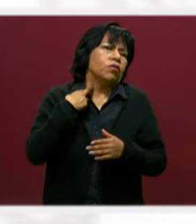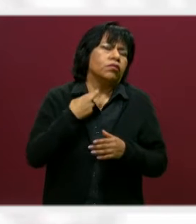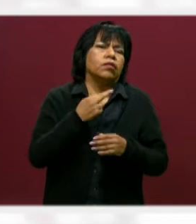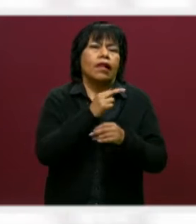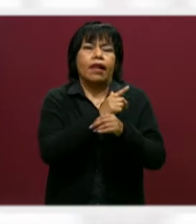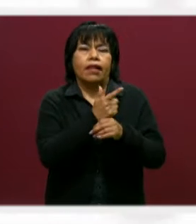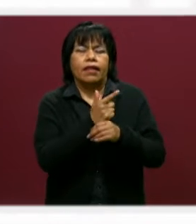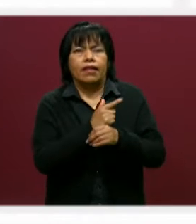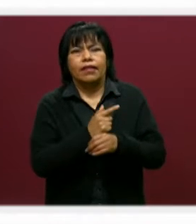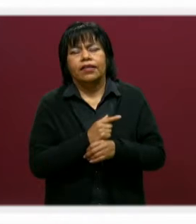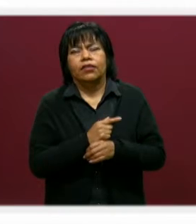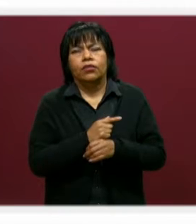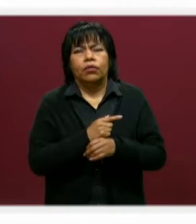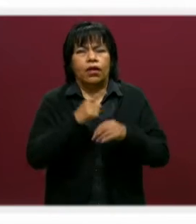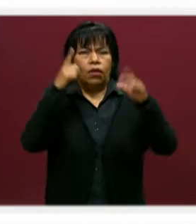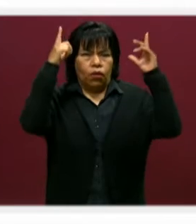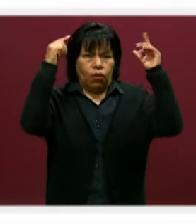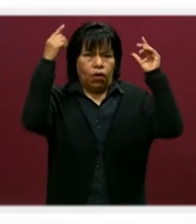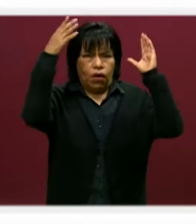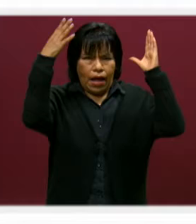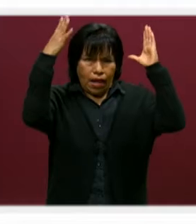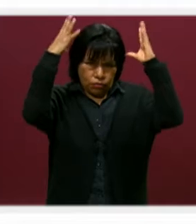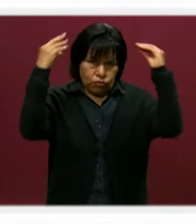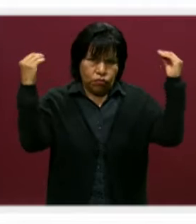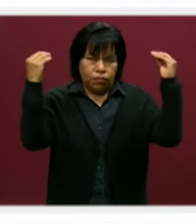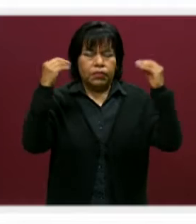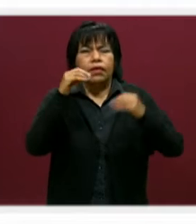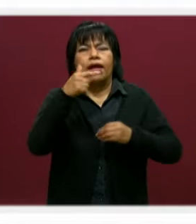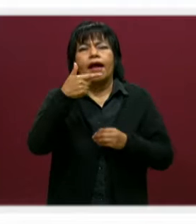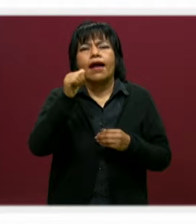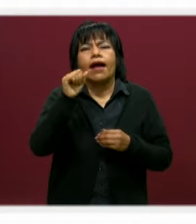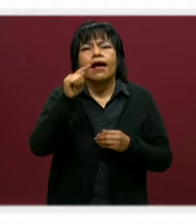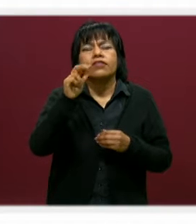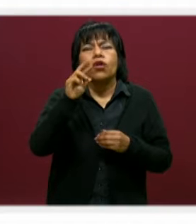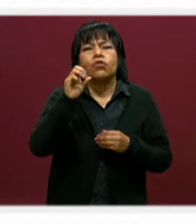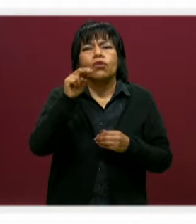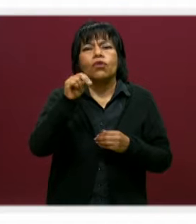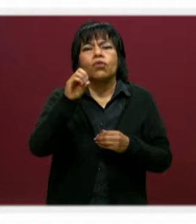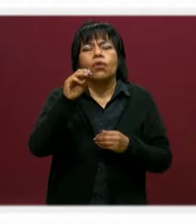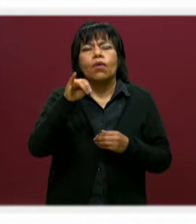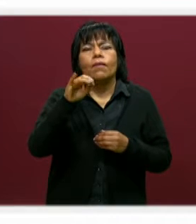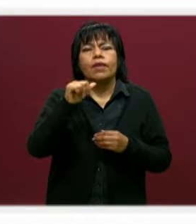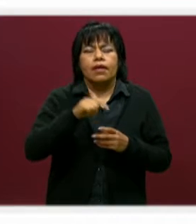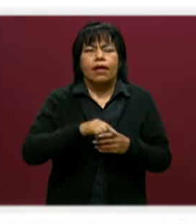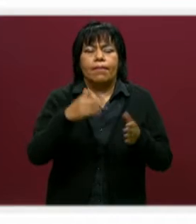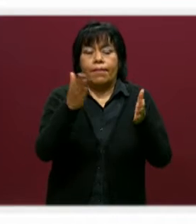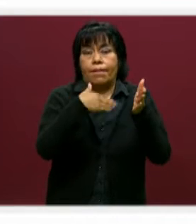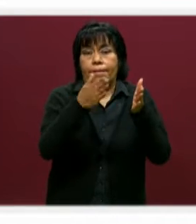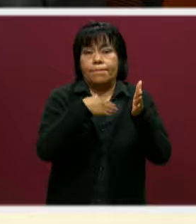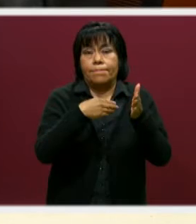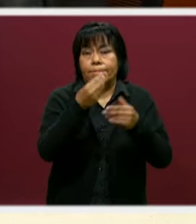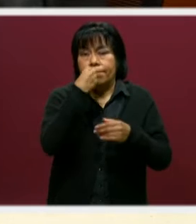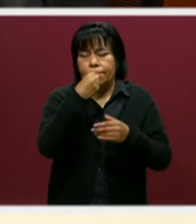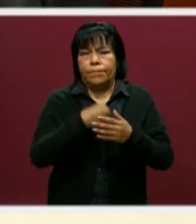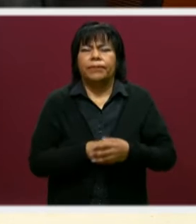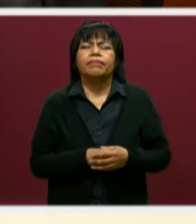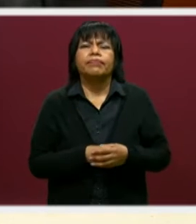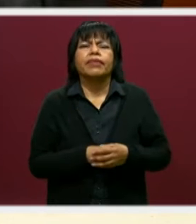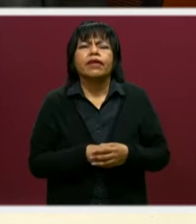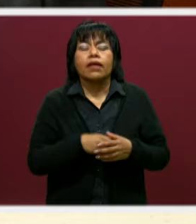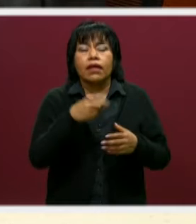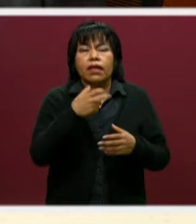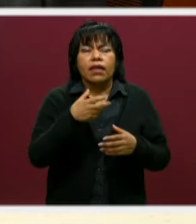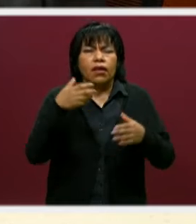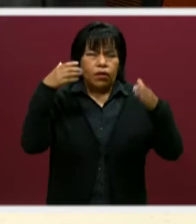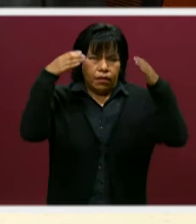la Licenciatura en Gastronomía. Esas son nuestras seis carreras. Estas seis carreras no están escogidas o seleccionadas